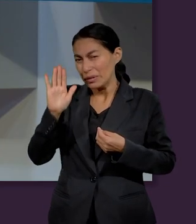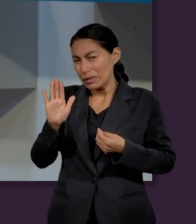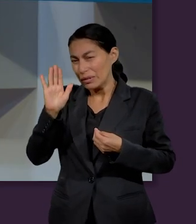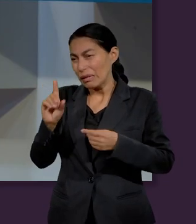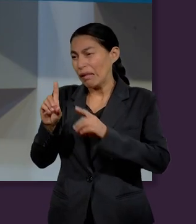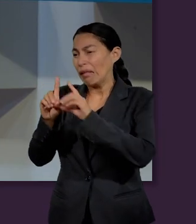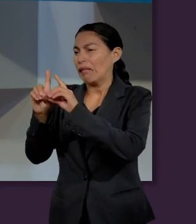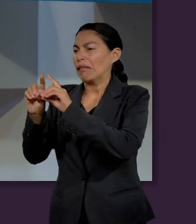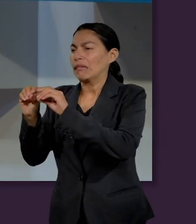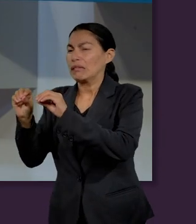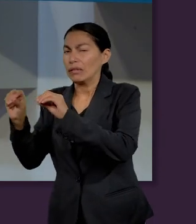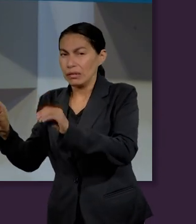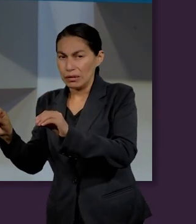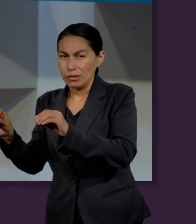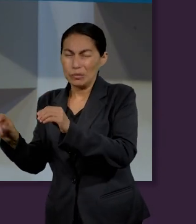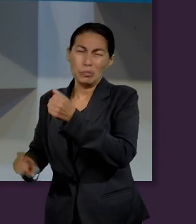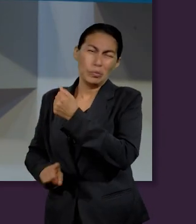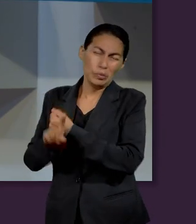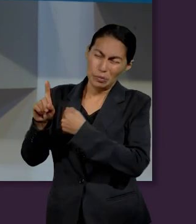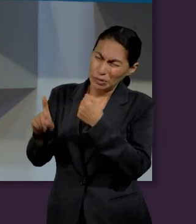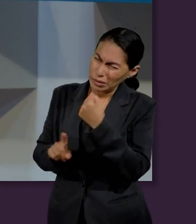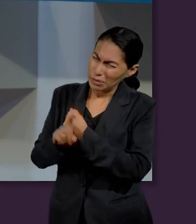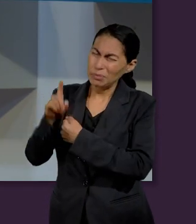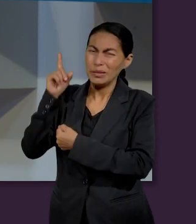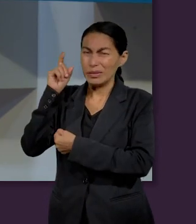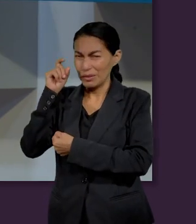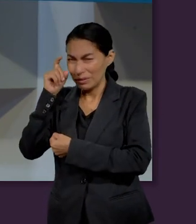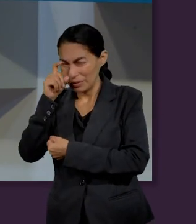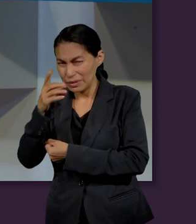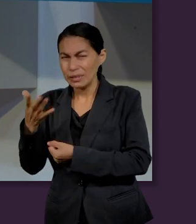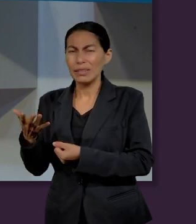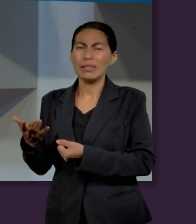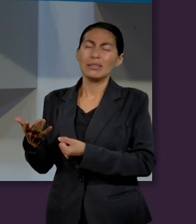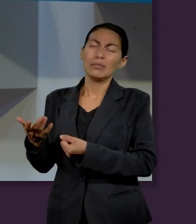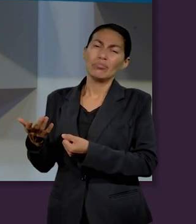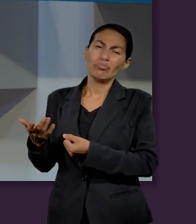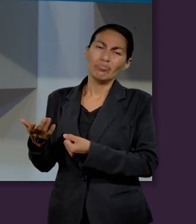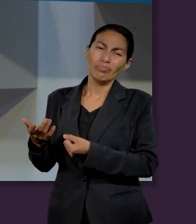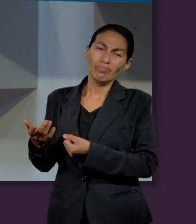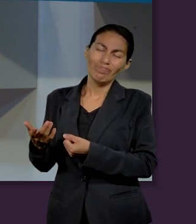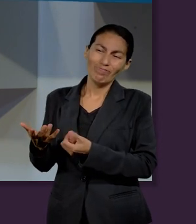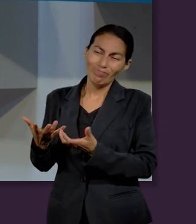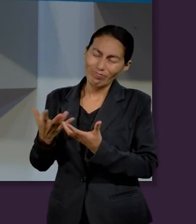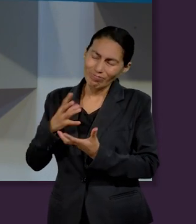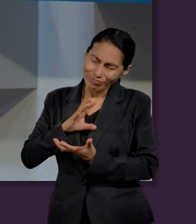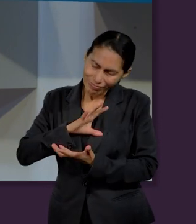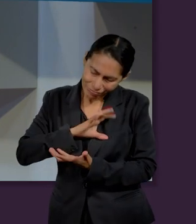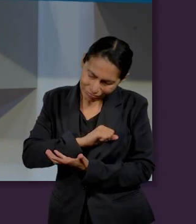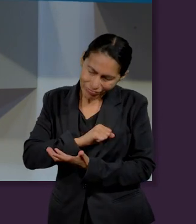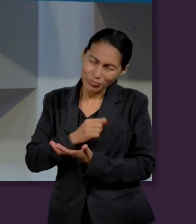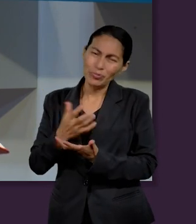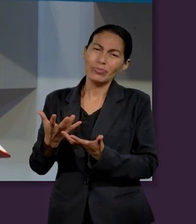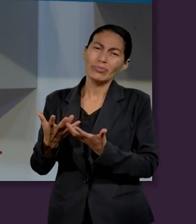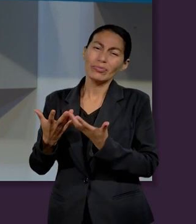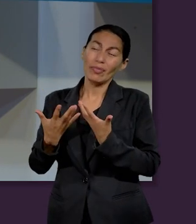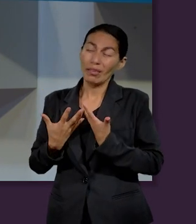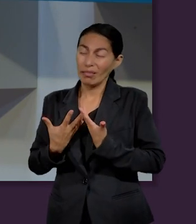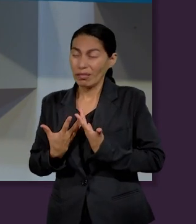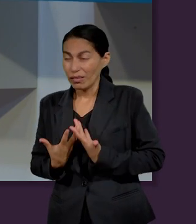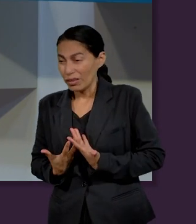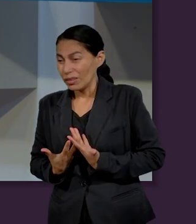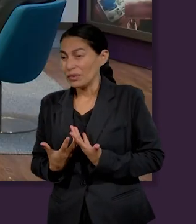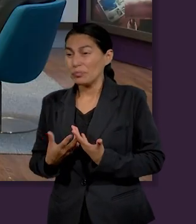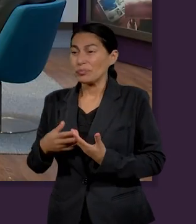de ella situaciones complicadas situaciones difíciles momentos donde